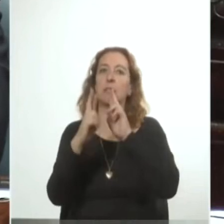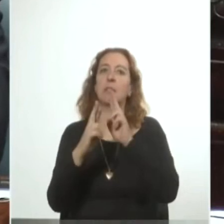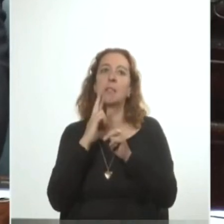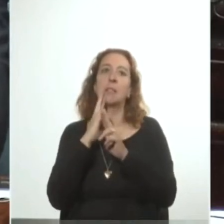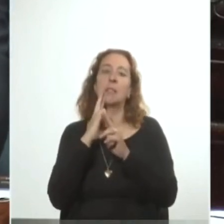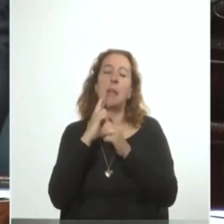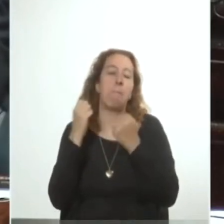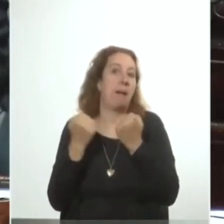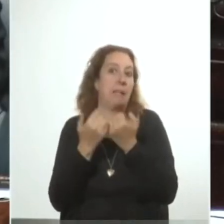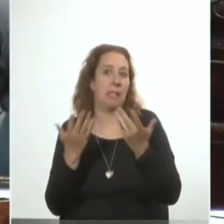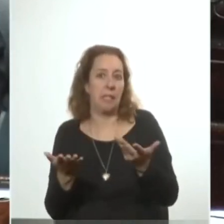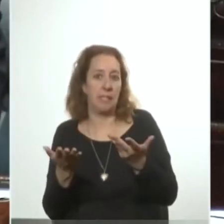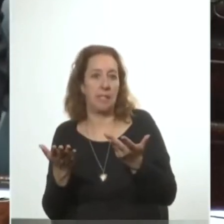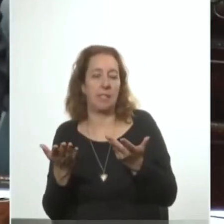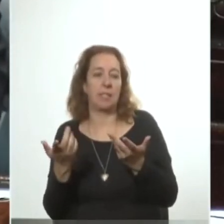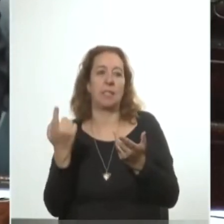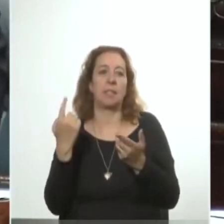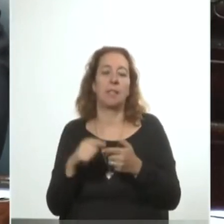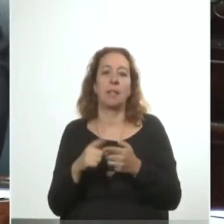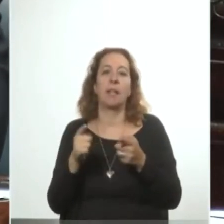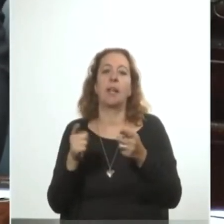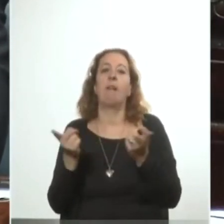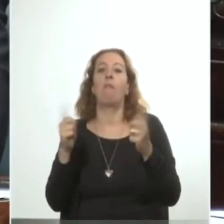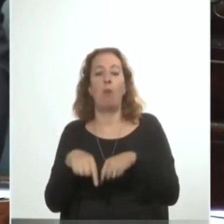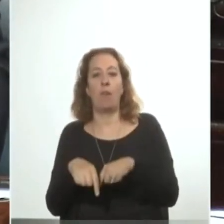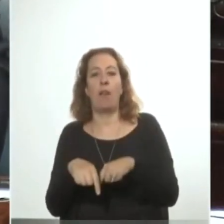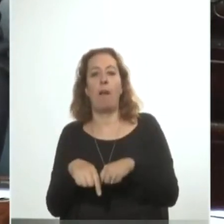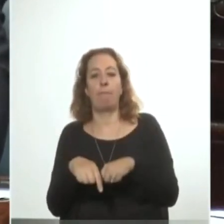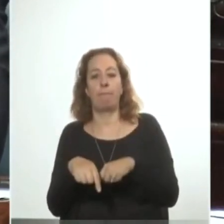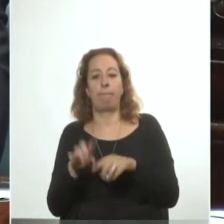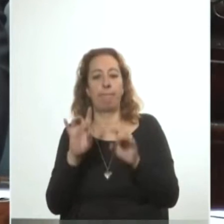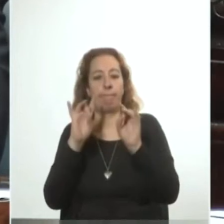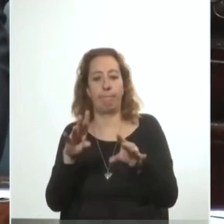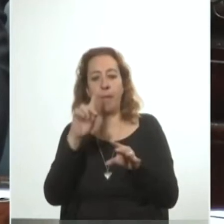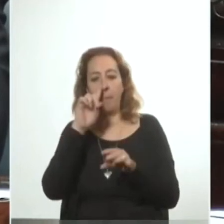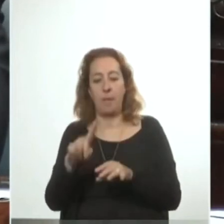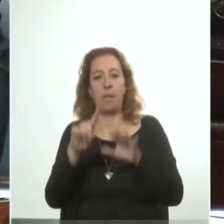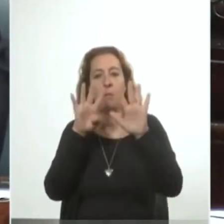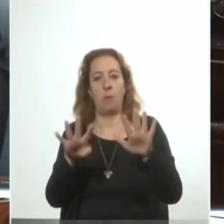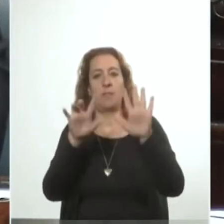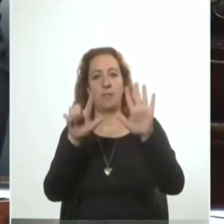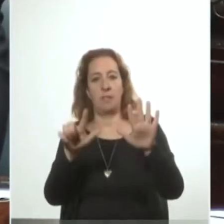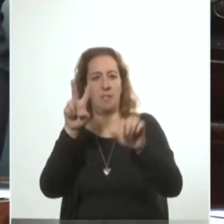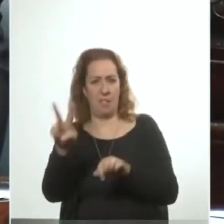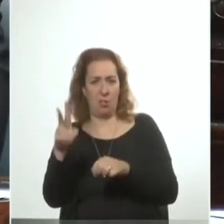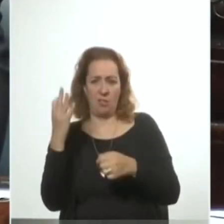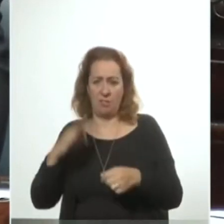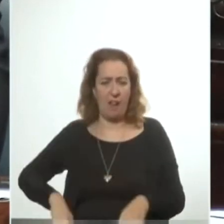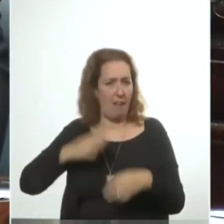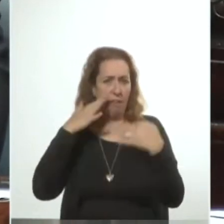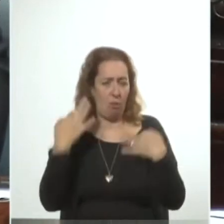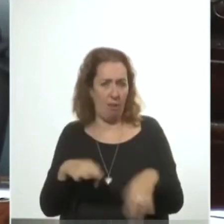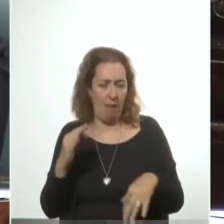impactantes. Mientras la inflación volvía a dispararse solo en 1972 el salario real caía un